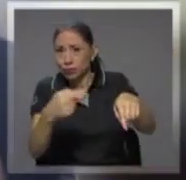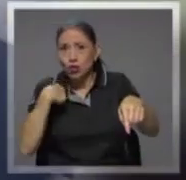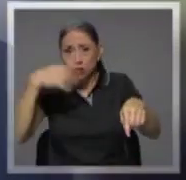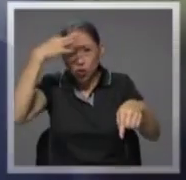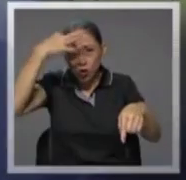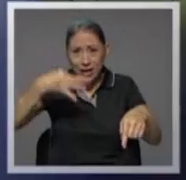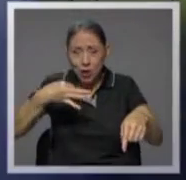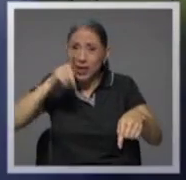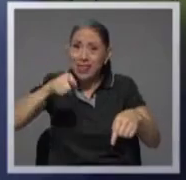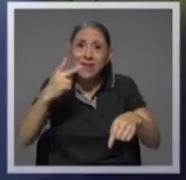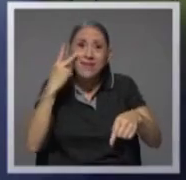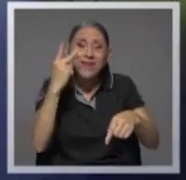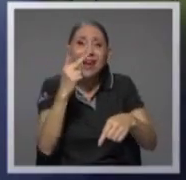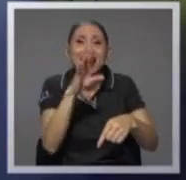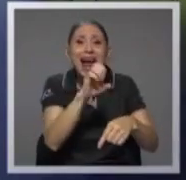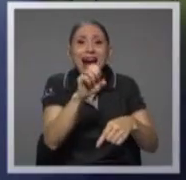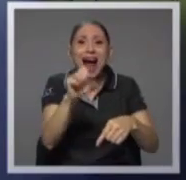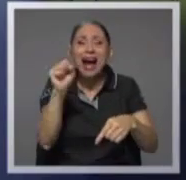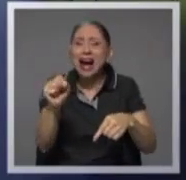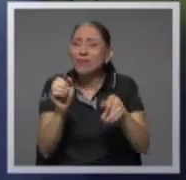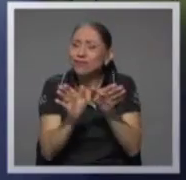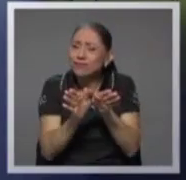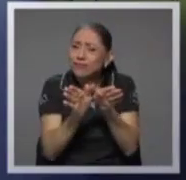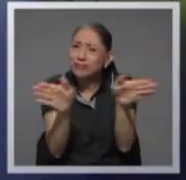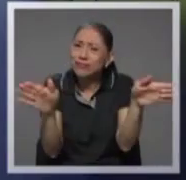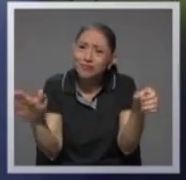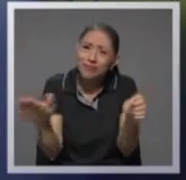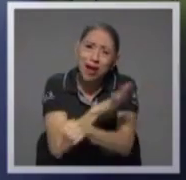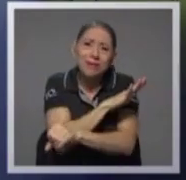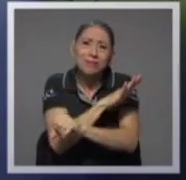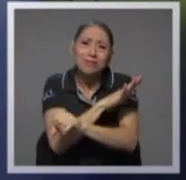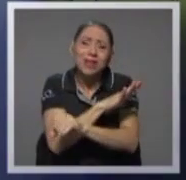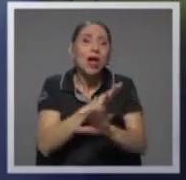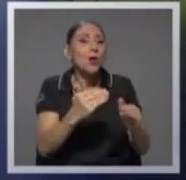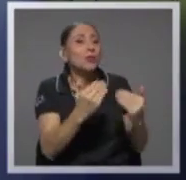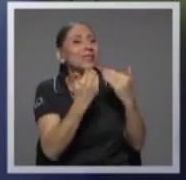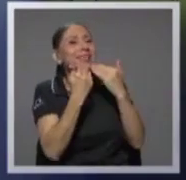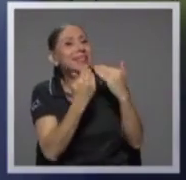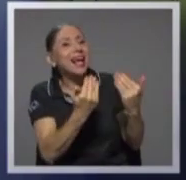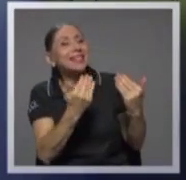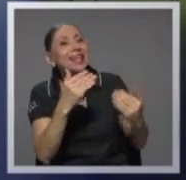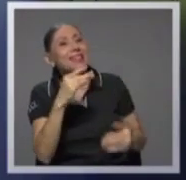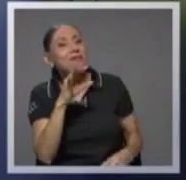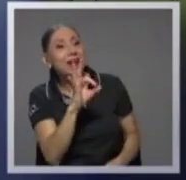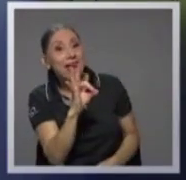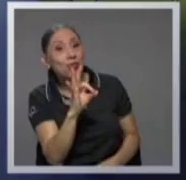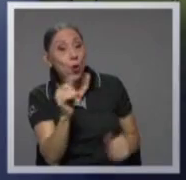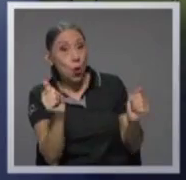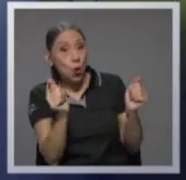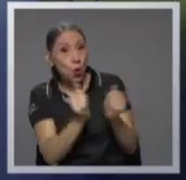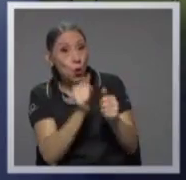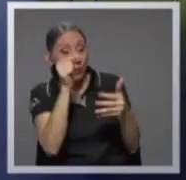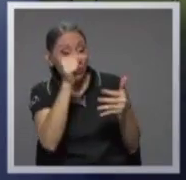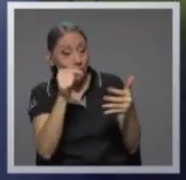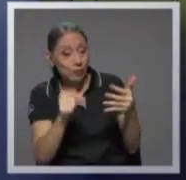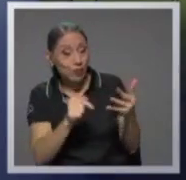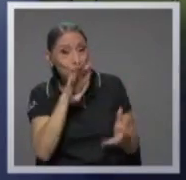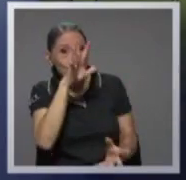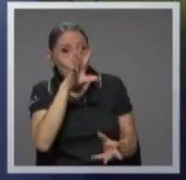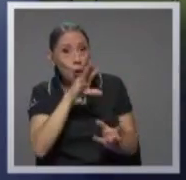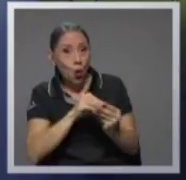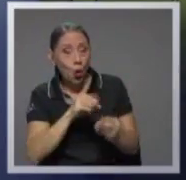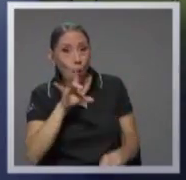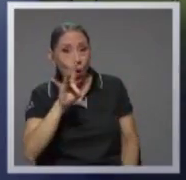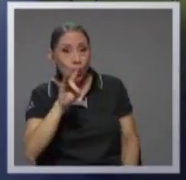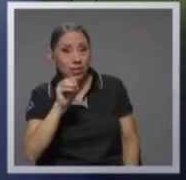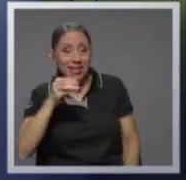muchas gracias Fernando y esas 80 recomendaciones pensaremos que son un poco en